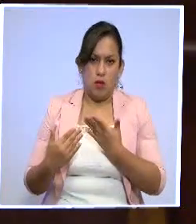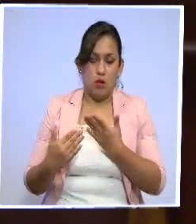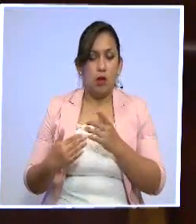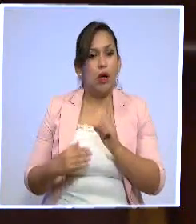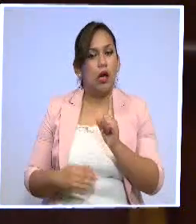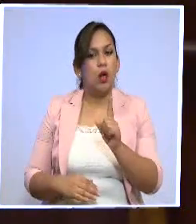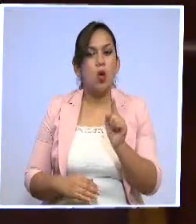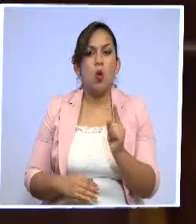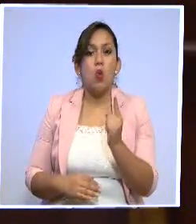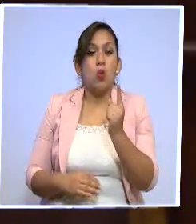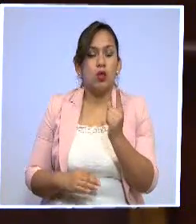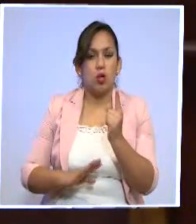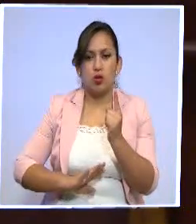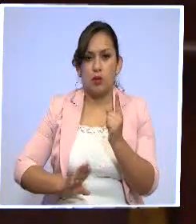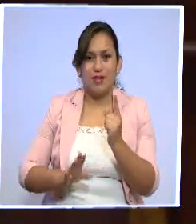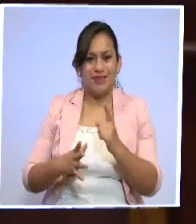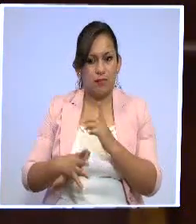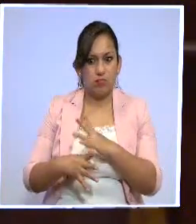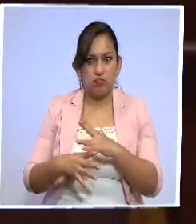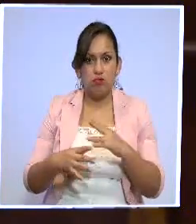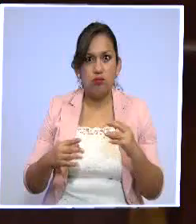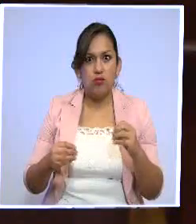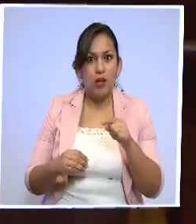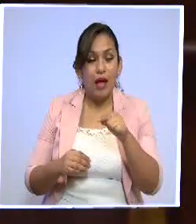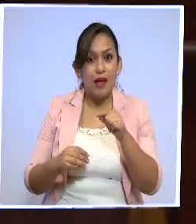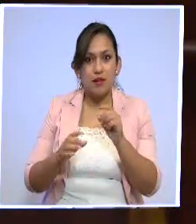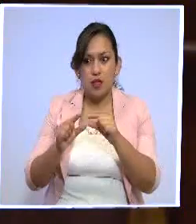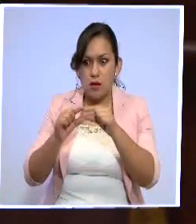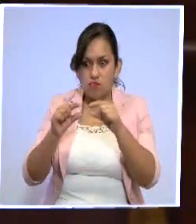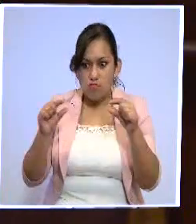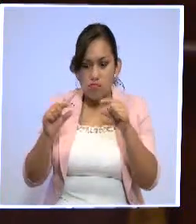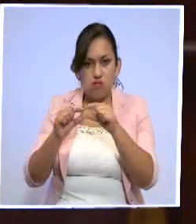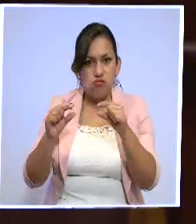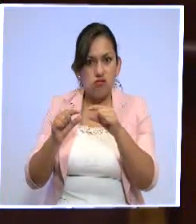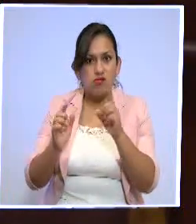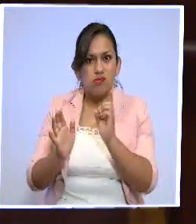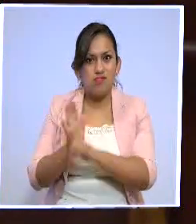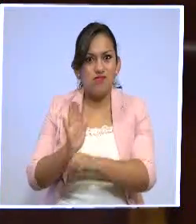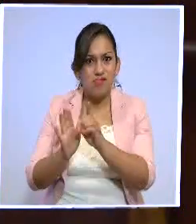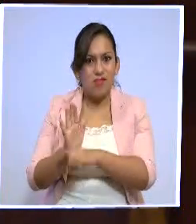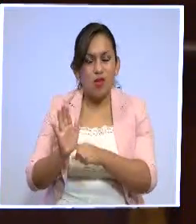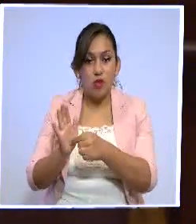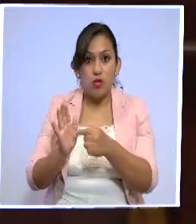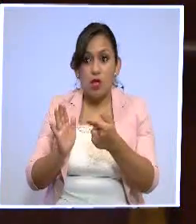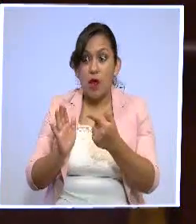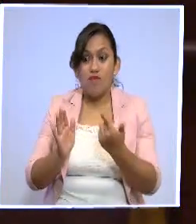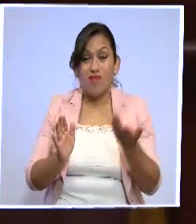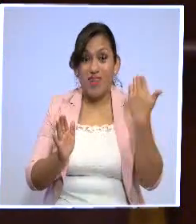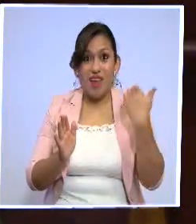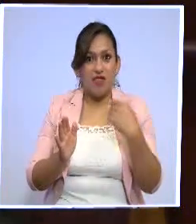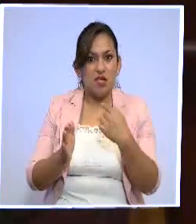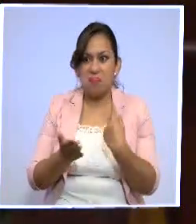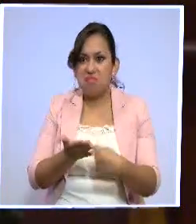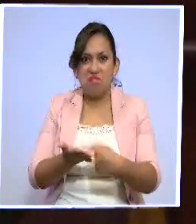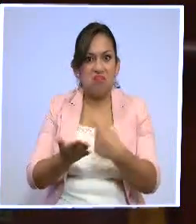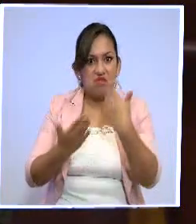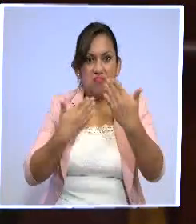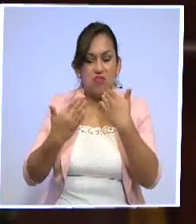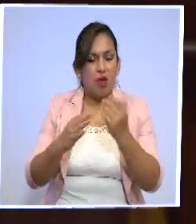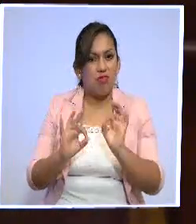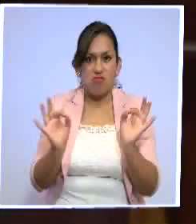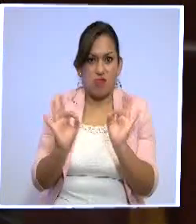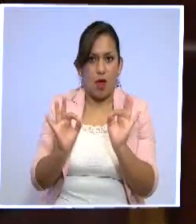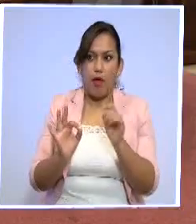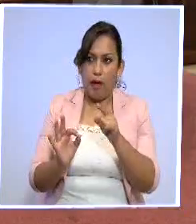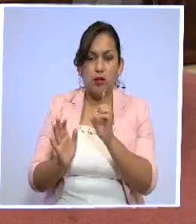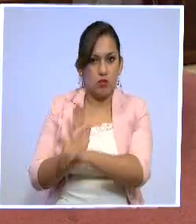cabría es simplemente la eliminación de ese párrafo que estamos demandando y que nunca fue considerado, ni en los diálogos ni en la propuesta inicial de las